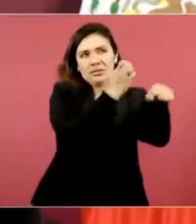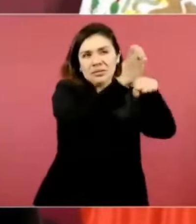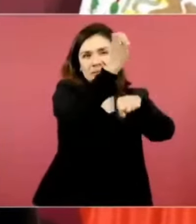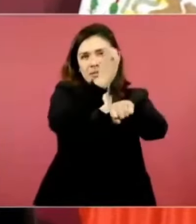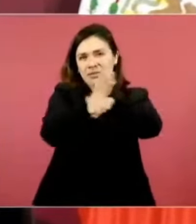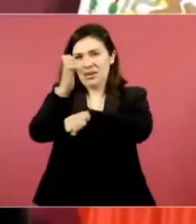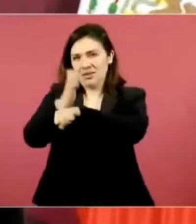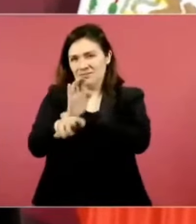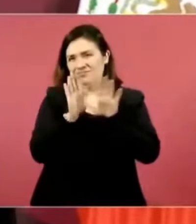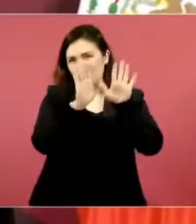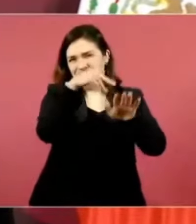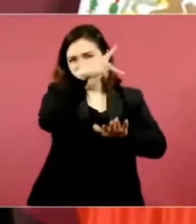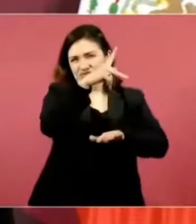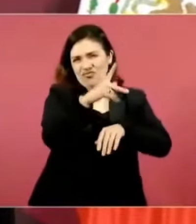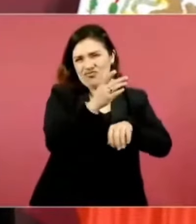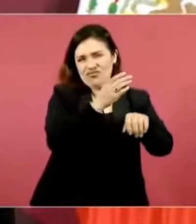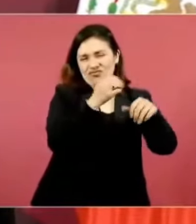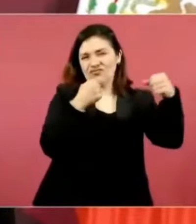fronterizos.